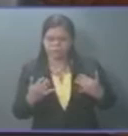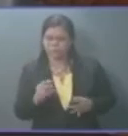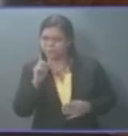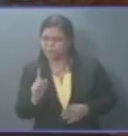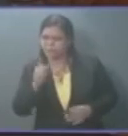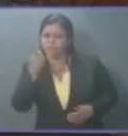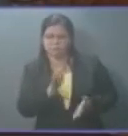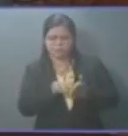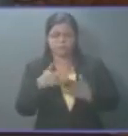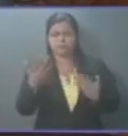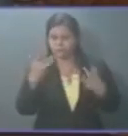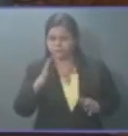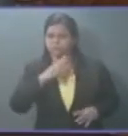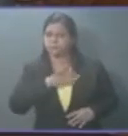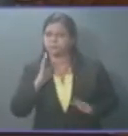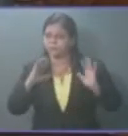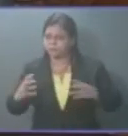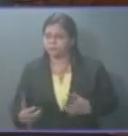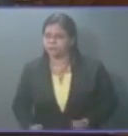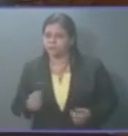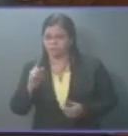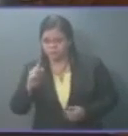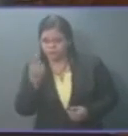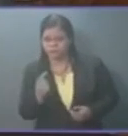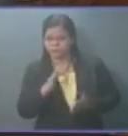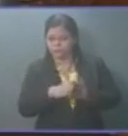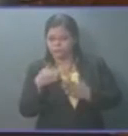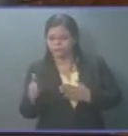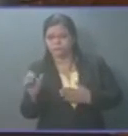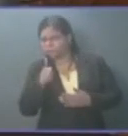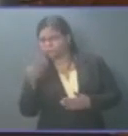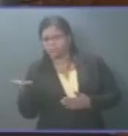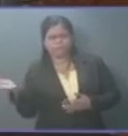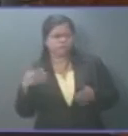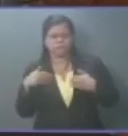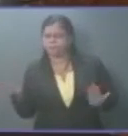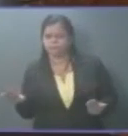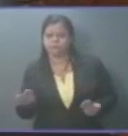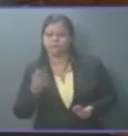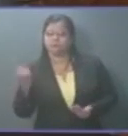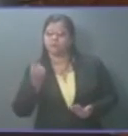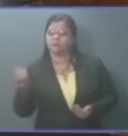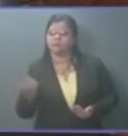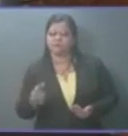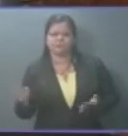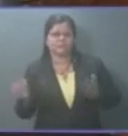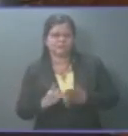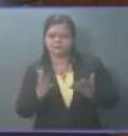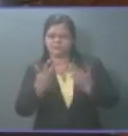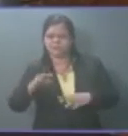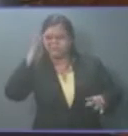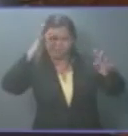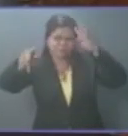único plan que tiene este gobierno, plan en otras cosas no tiene, va a la zumba marumba, como se dice,